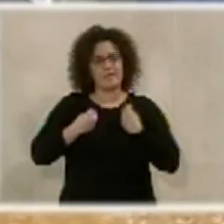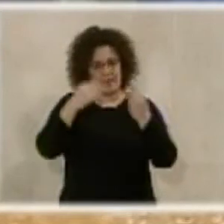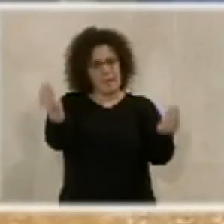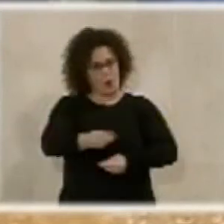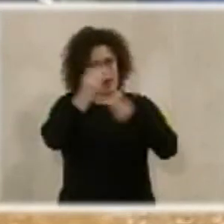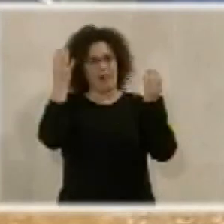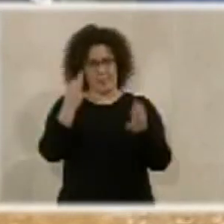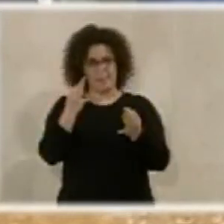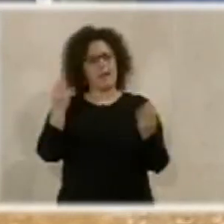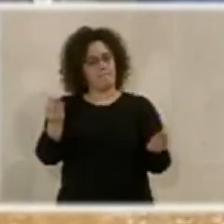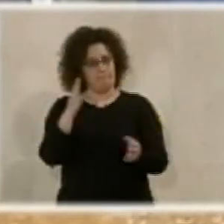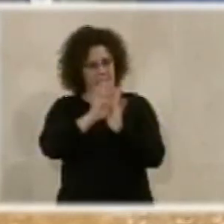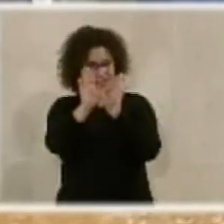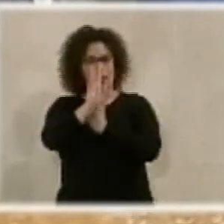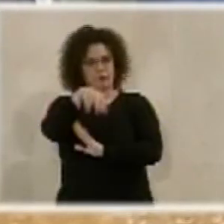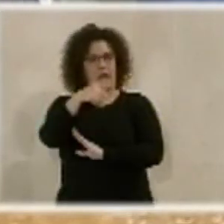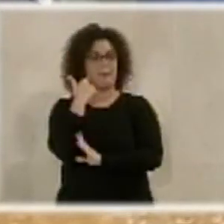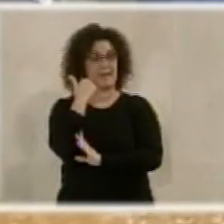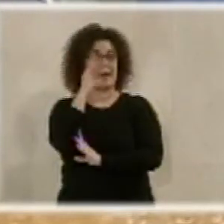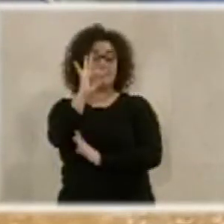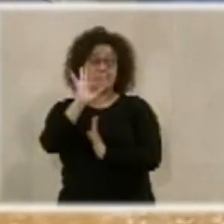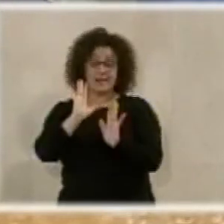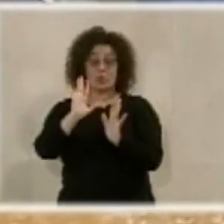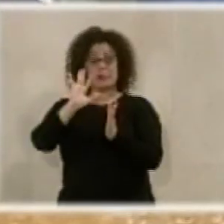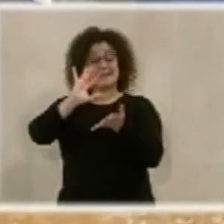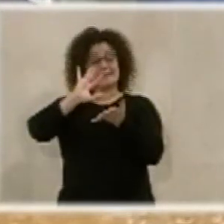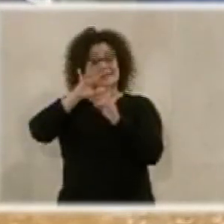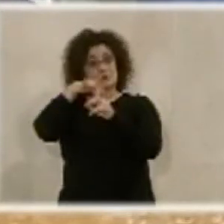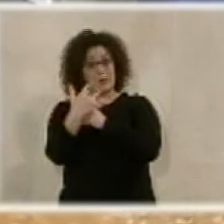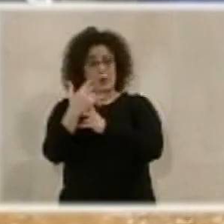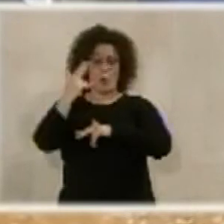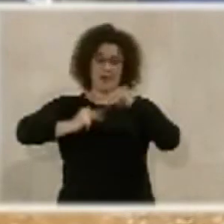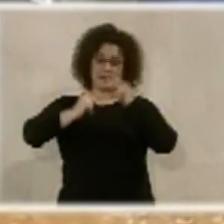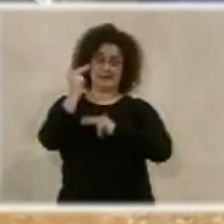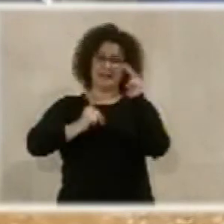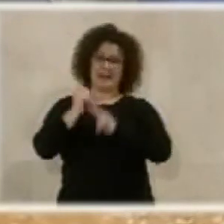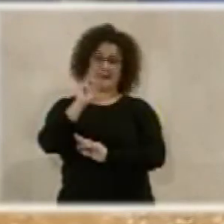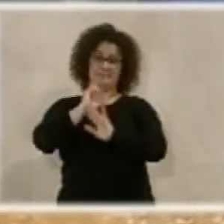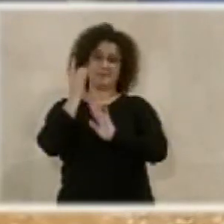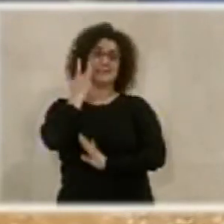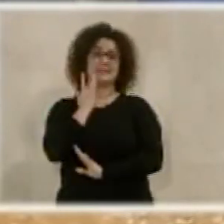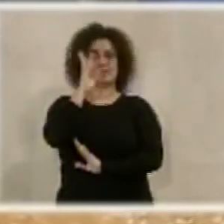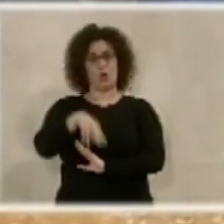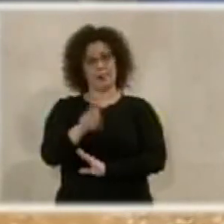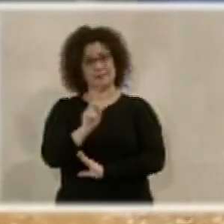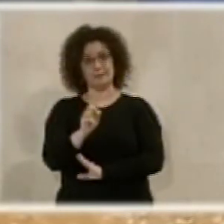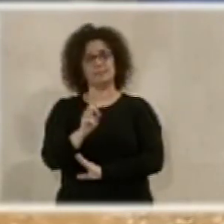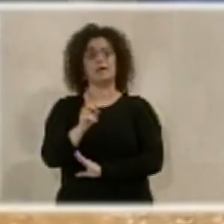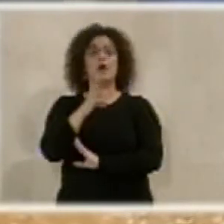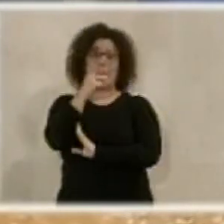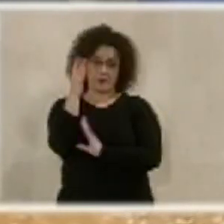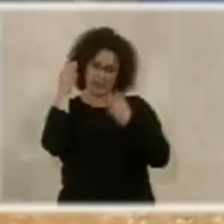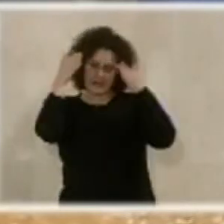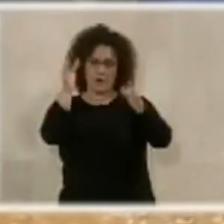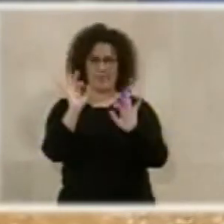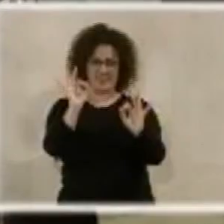de esos vecinos, que son vecinos de Almería, aunque su situación urbanística no es regular y, por tanto, merece un caso y un trabajo